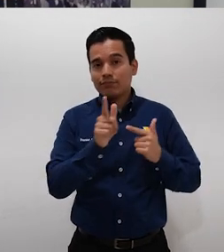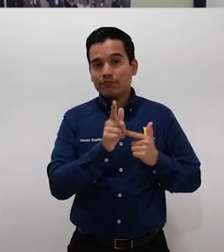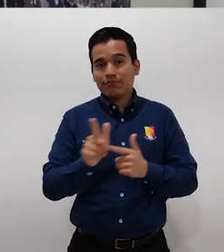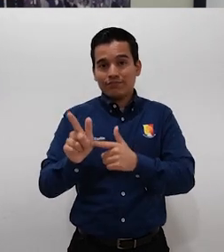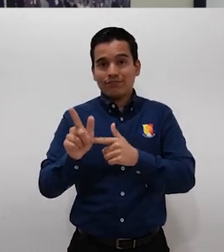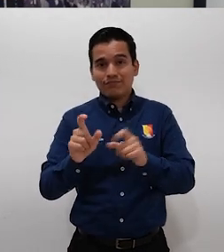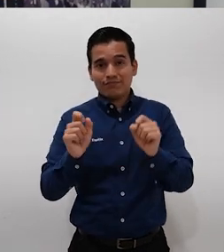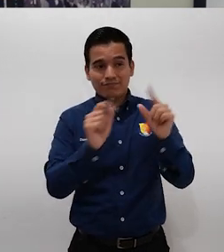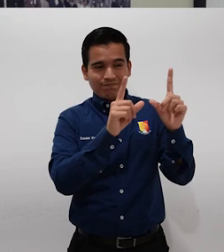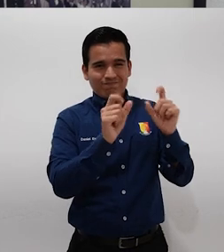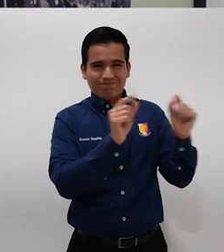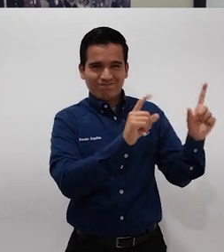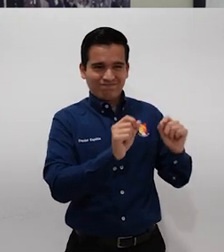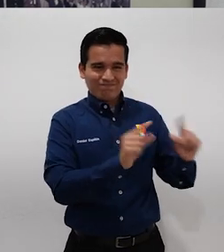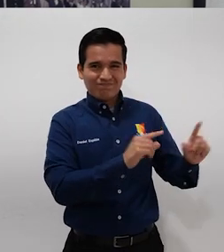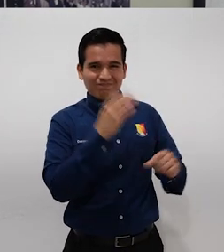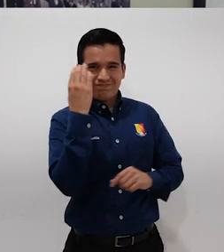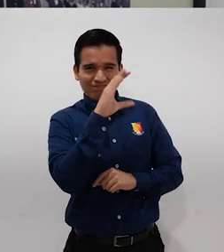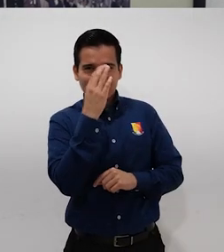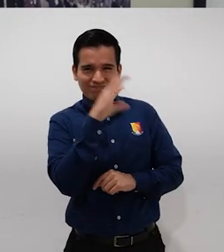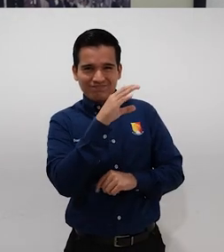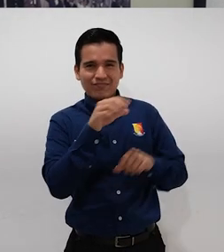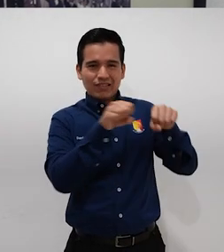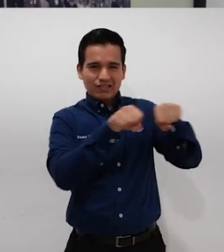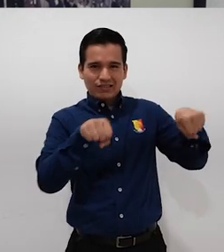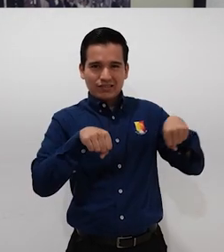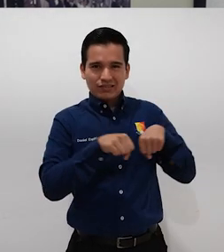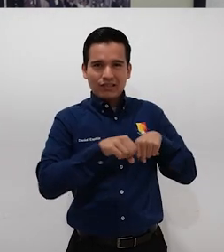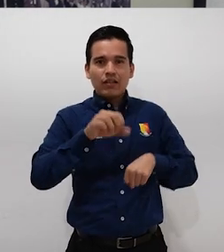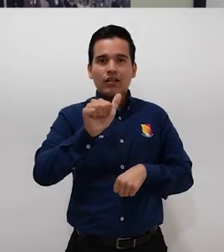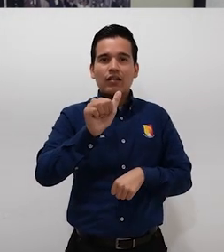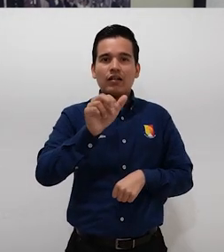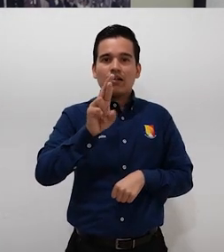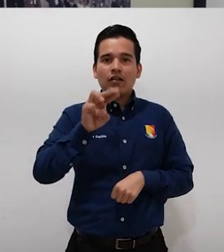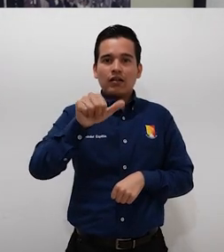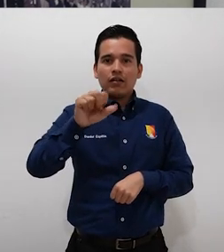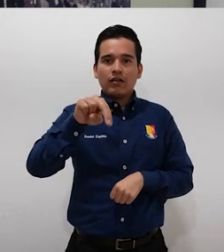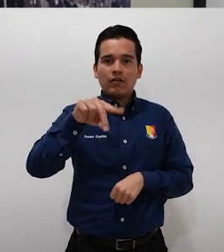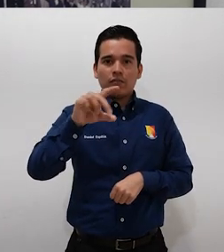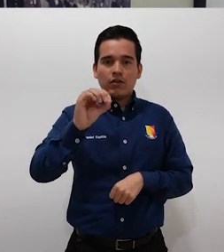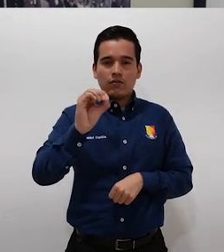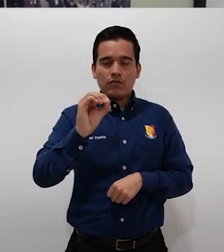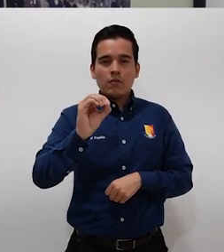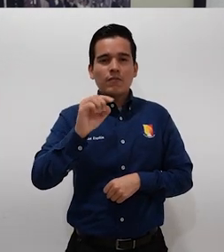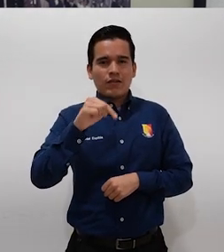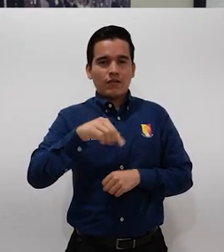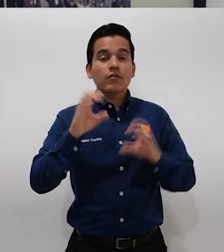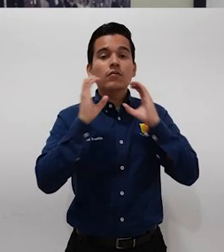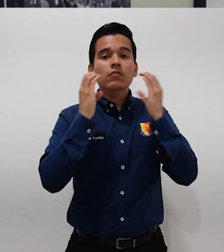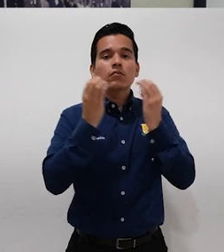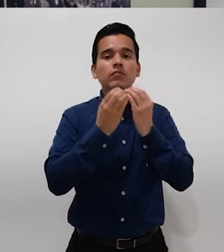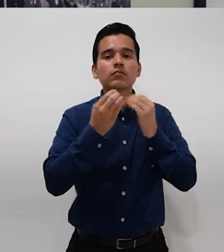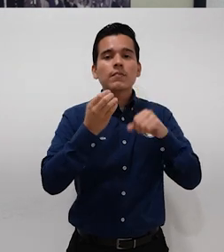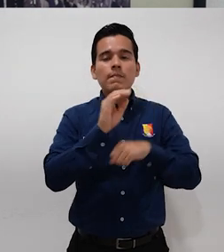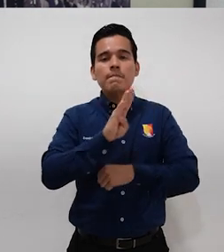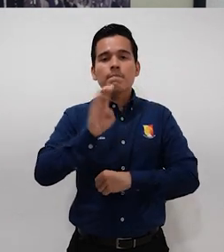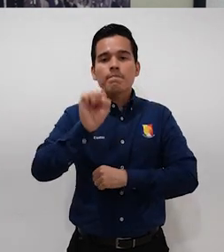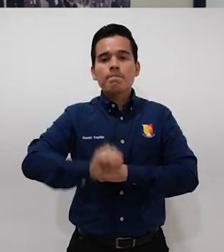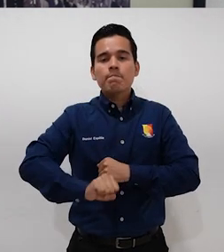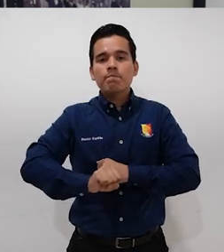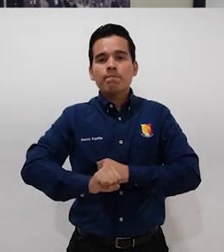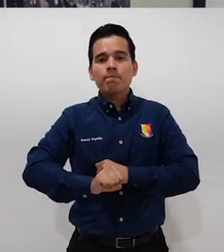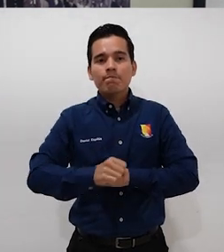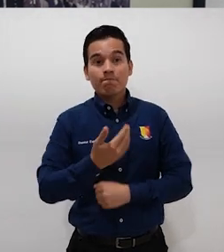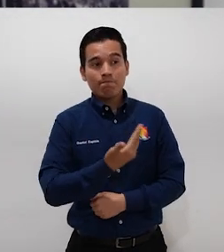este recorrido por las galerías de la Sala de Comisiones Armando Aguilar Paniagua del Congreso de Baja California Sur.